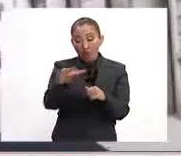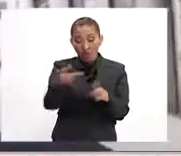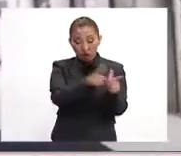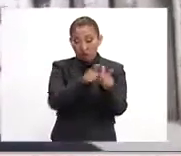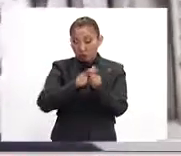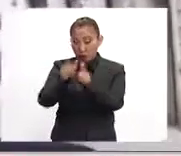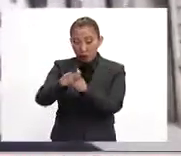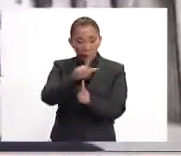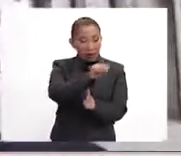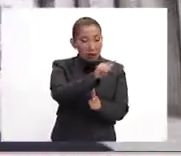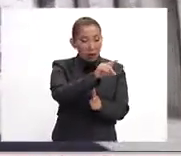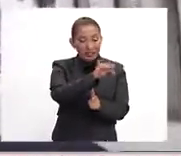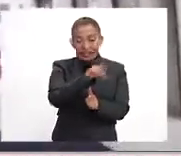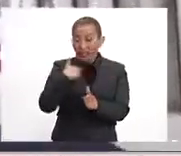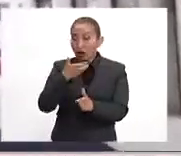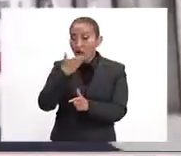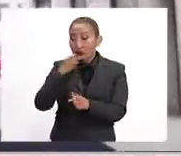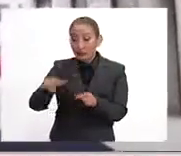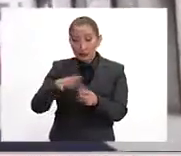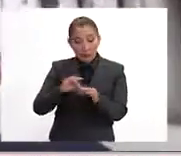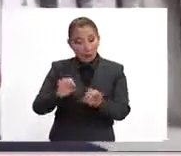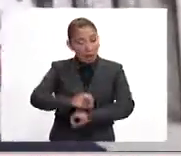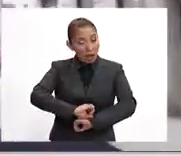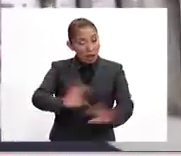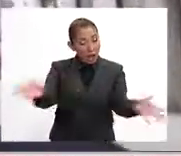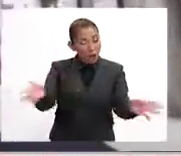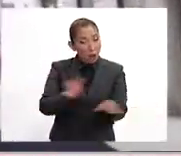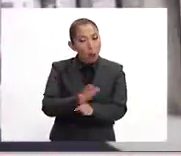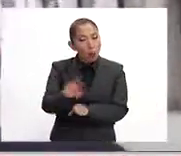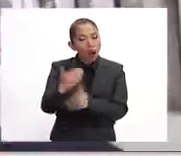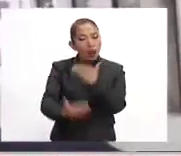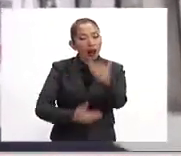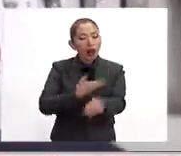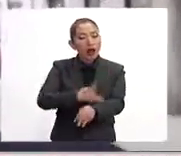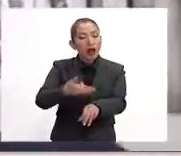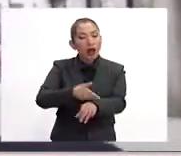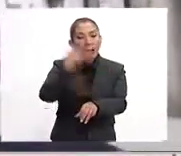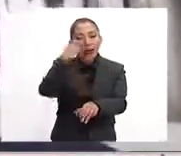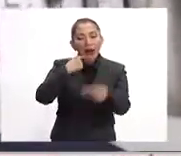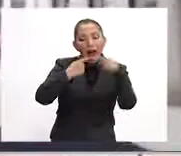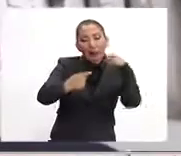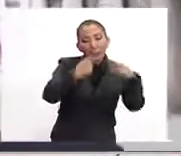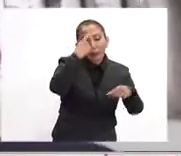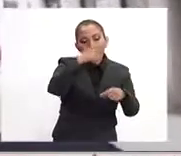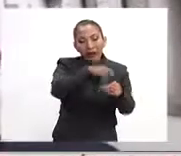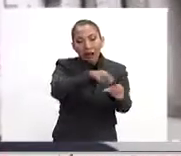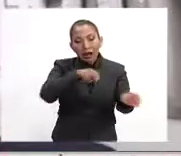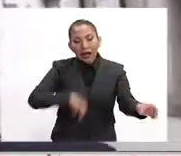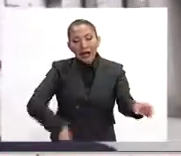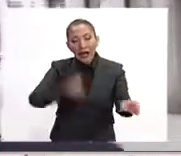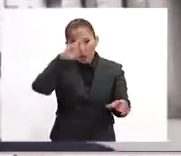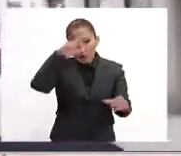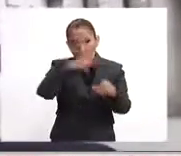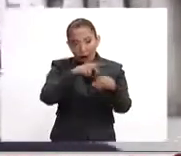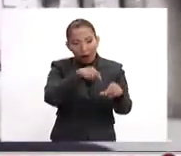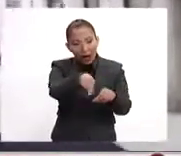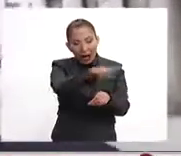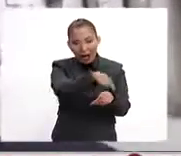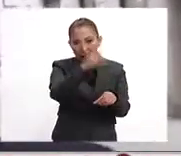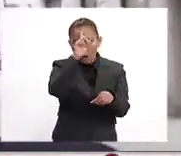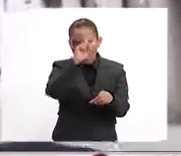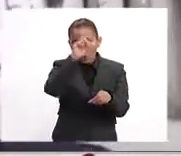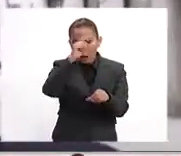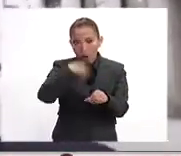partidos, ni el laborista ni el conservador, explicaron bien a bien cuál sería el procedimiento en las negociaciones con el Parlamento Europeo y con el